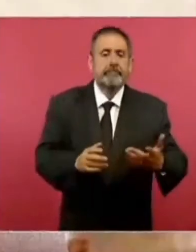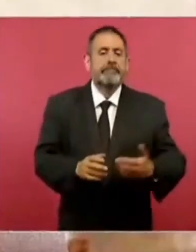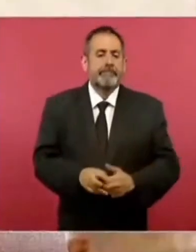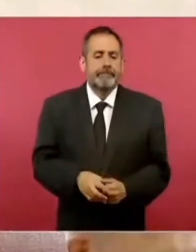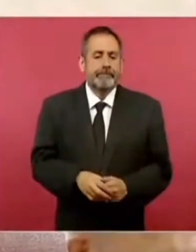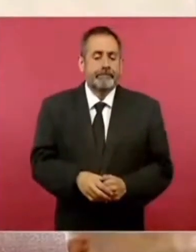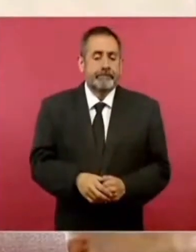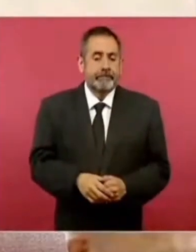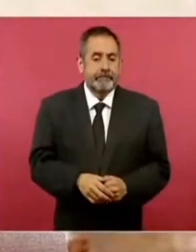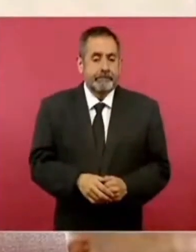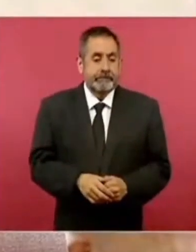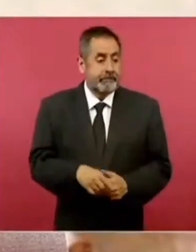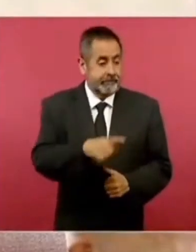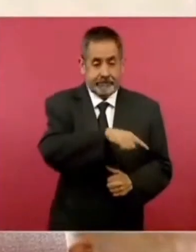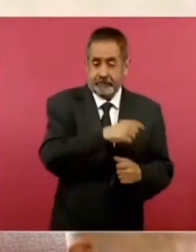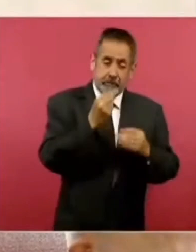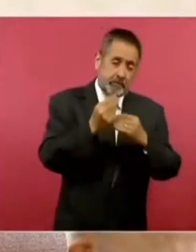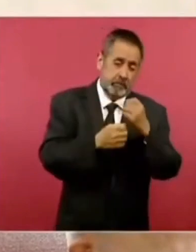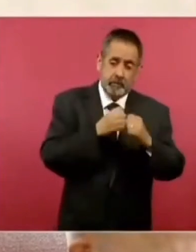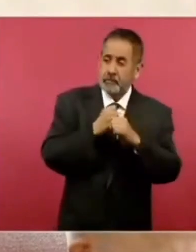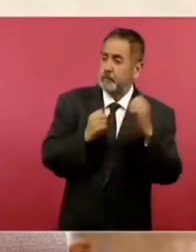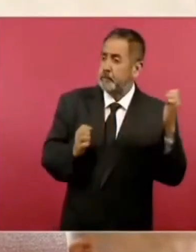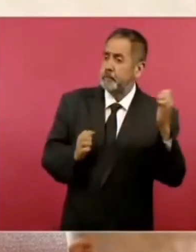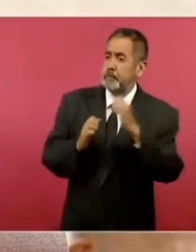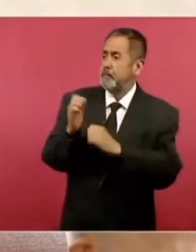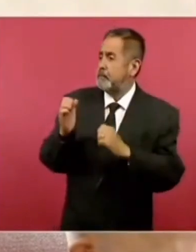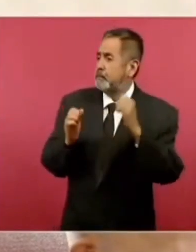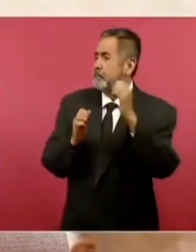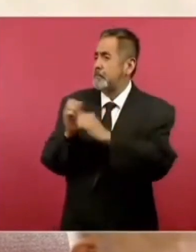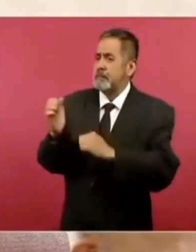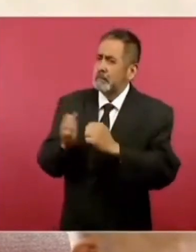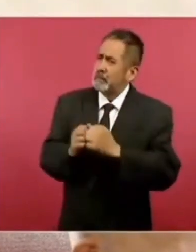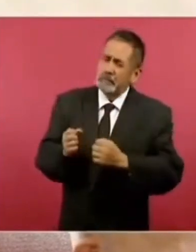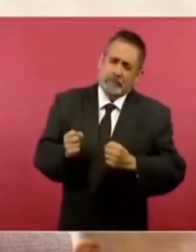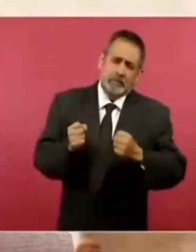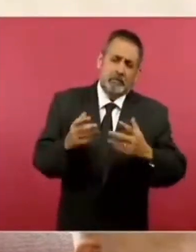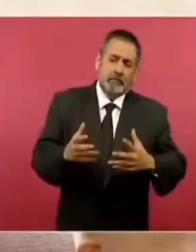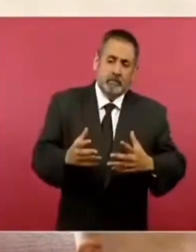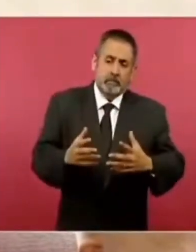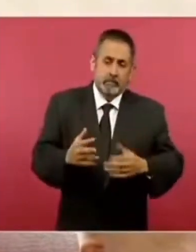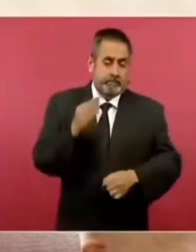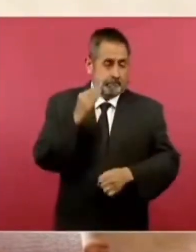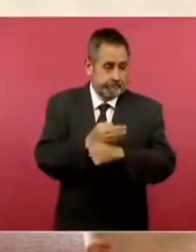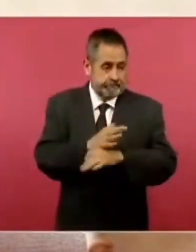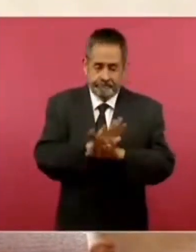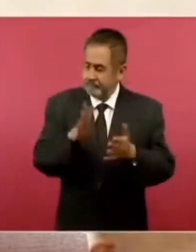y engañaron durante mucho tiempo pero ya no